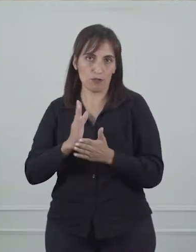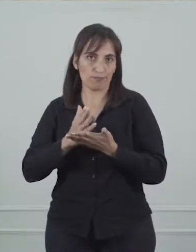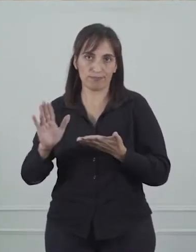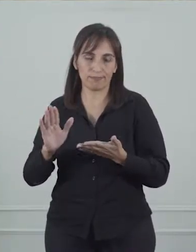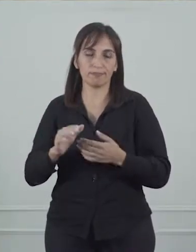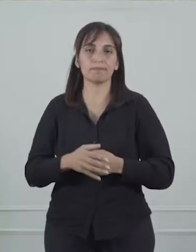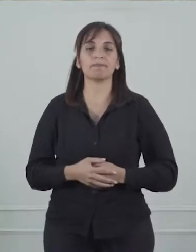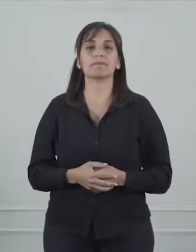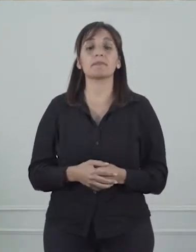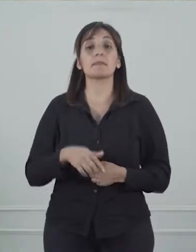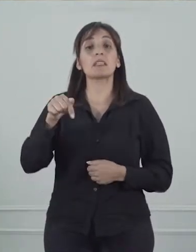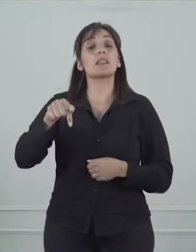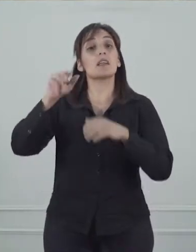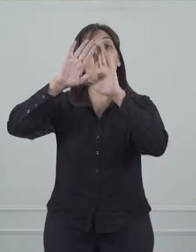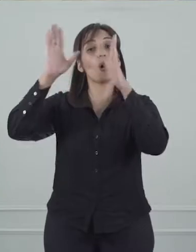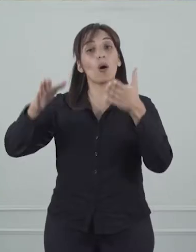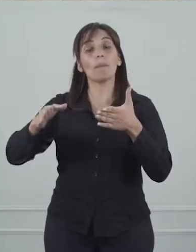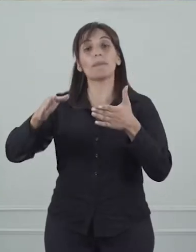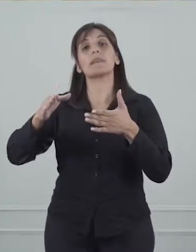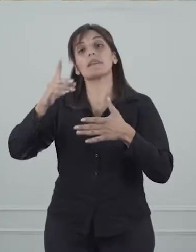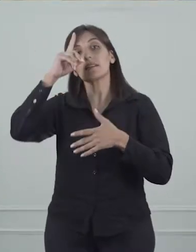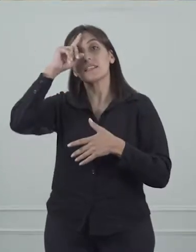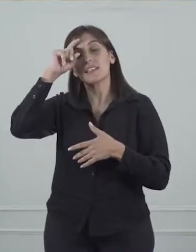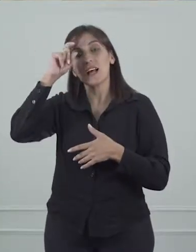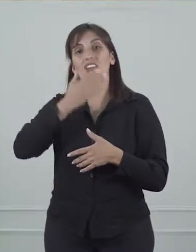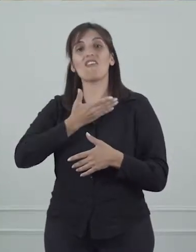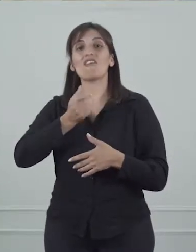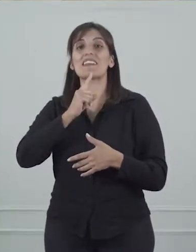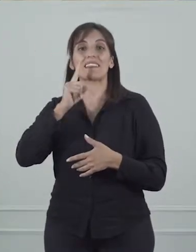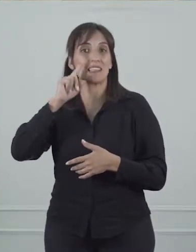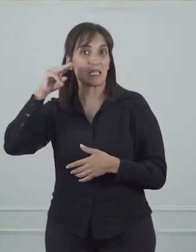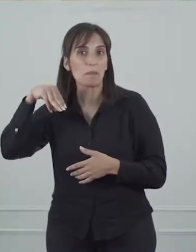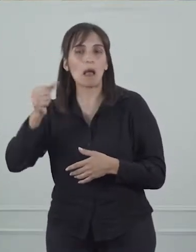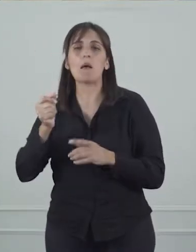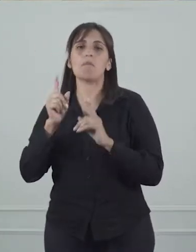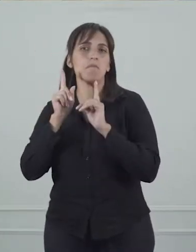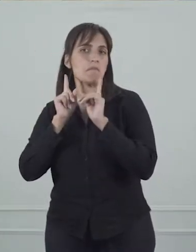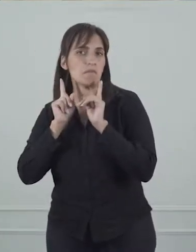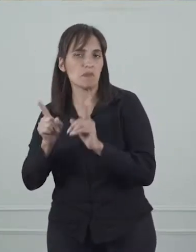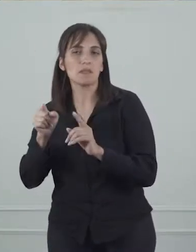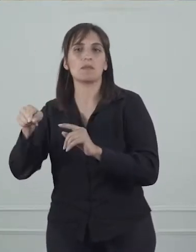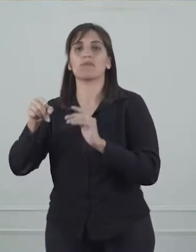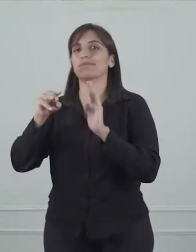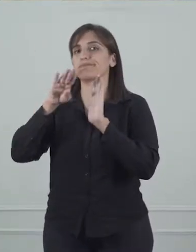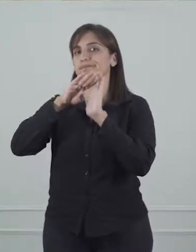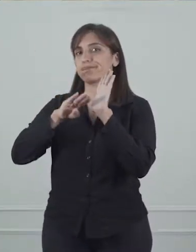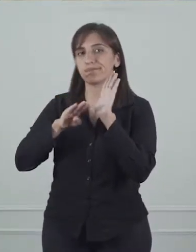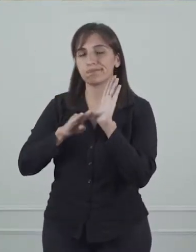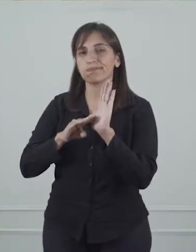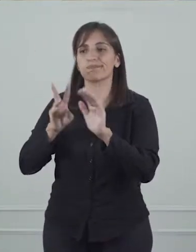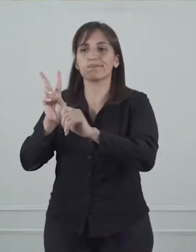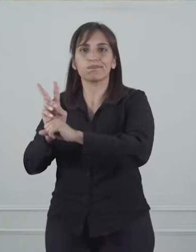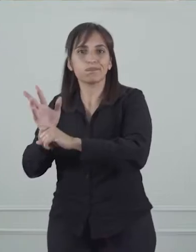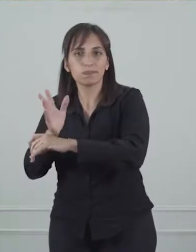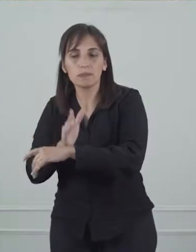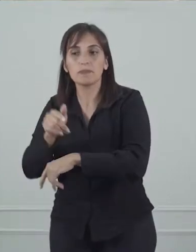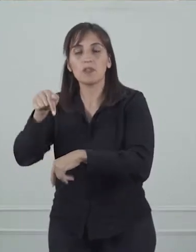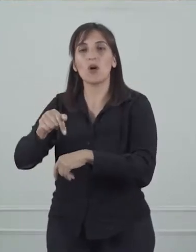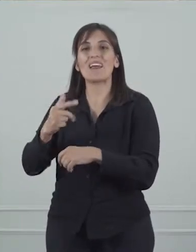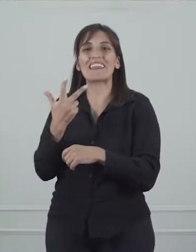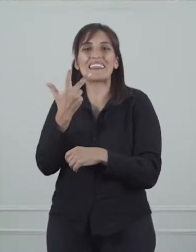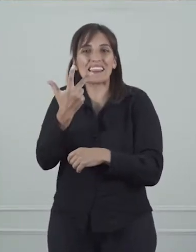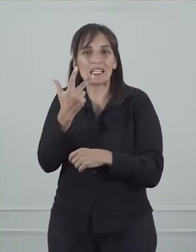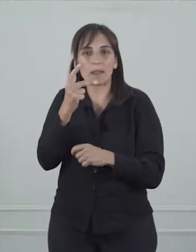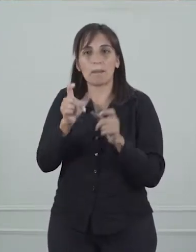En el hospital Virgen María de Fátima, y siguiendo el protocolo en esta emergencia, en el día de la fecha se encuentran